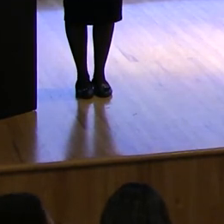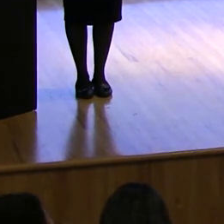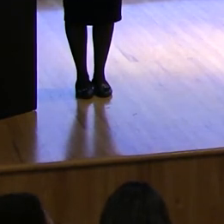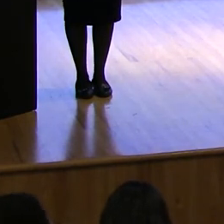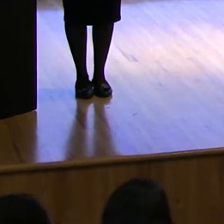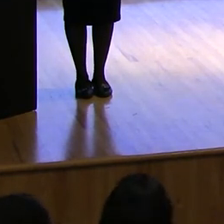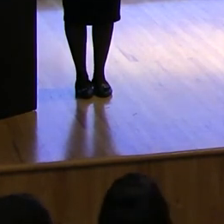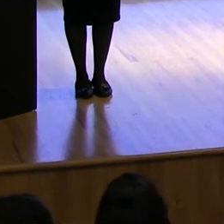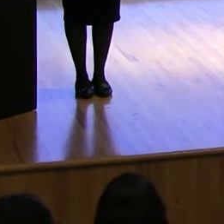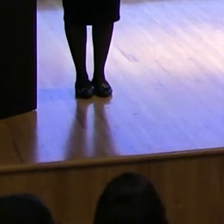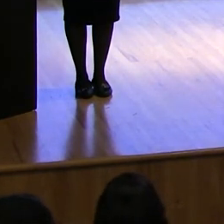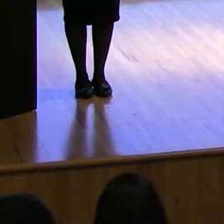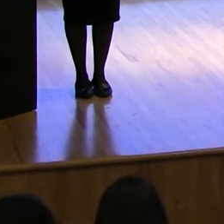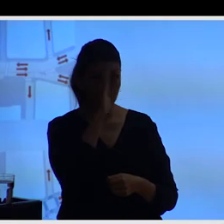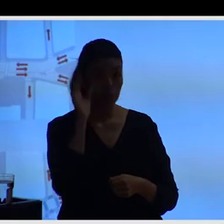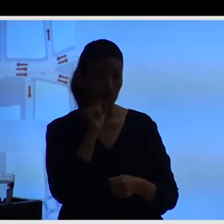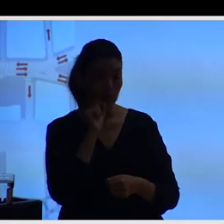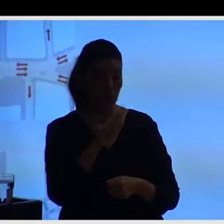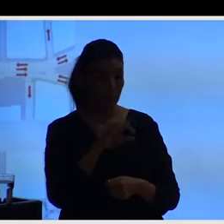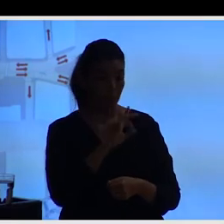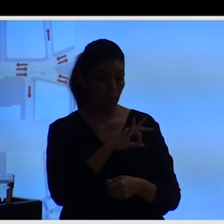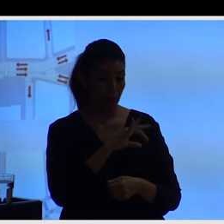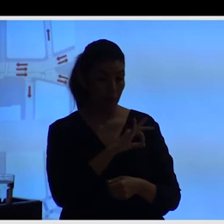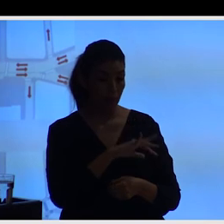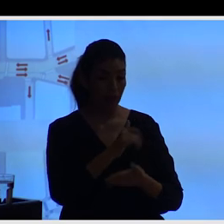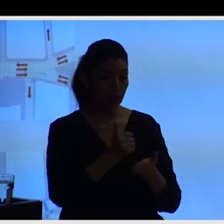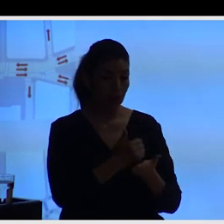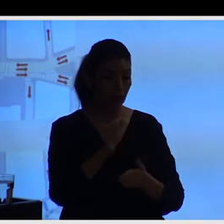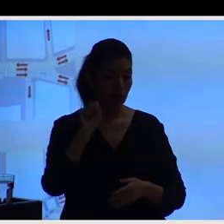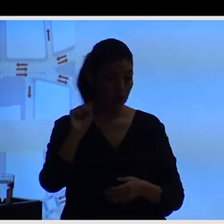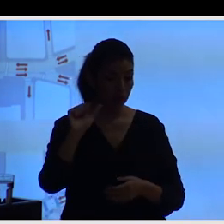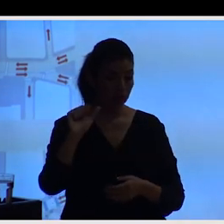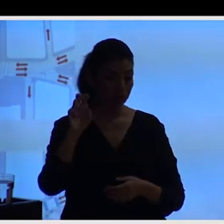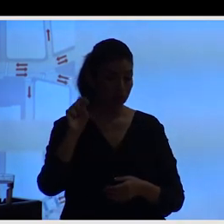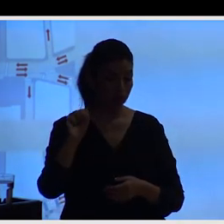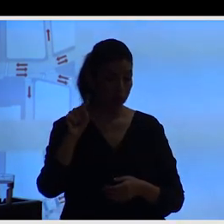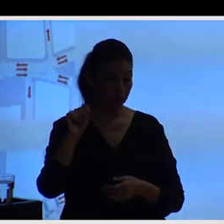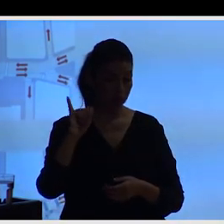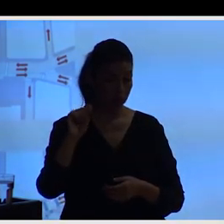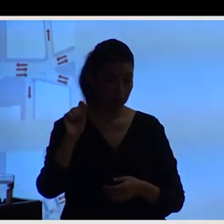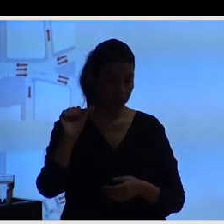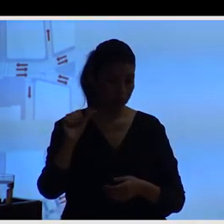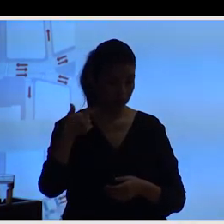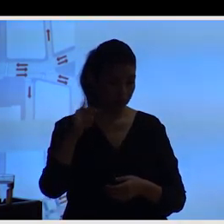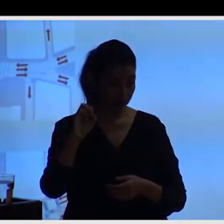esto también es Santiago. Esta es otra vez la avenida 19 de julio, en frente a la esplanada de la